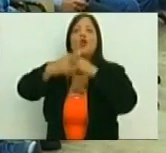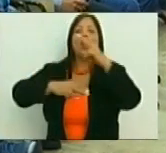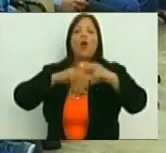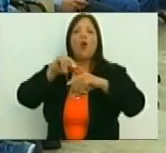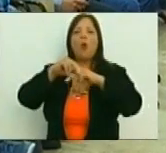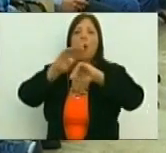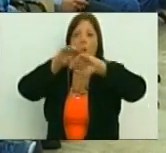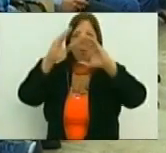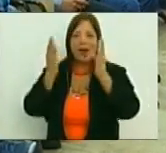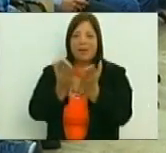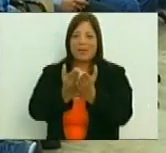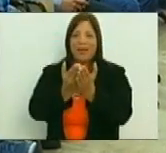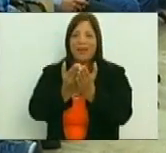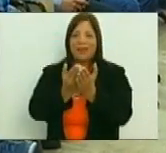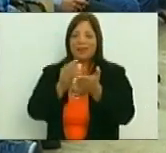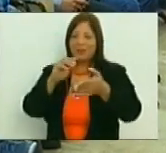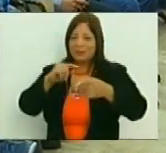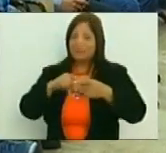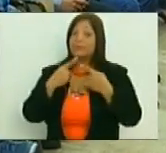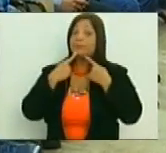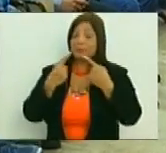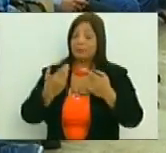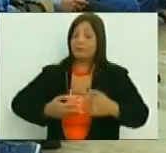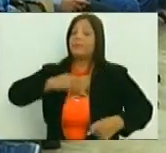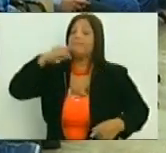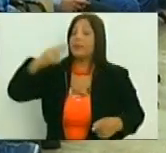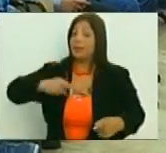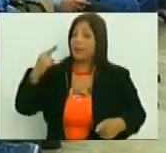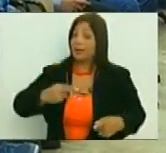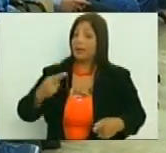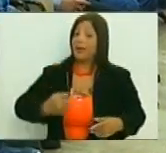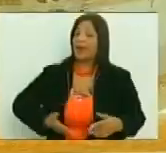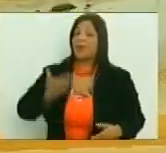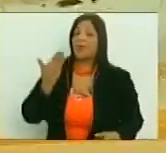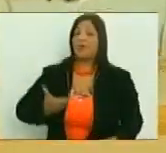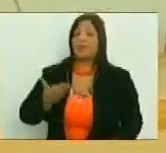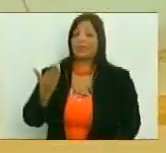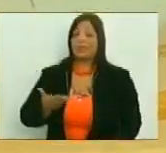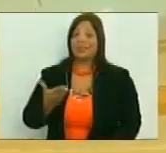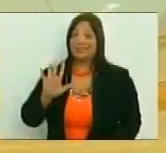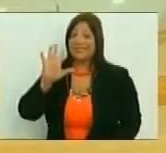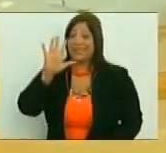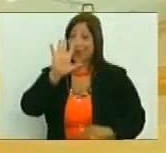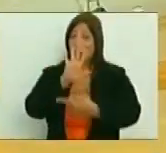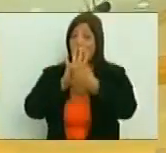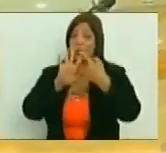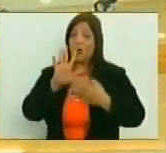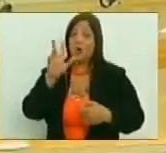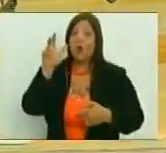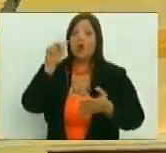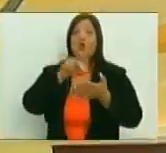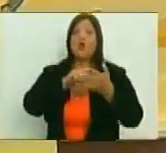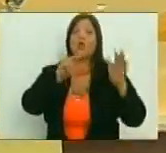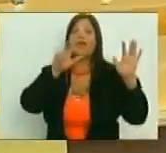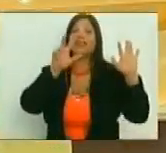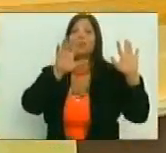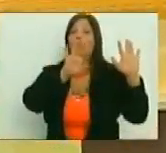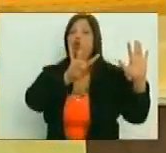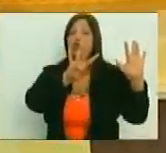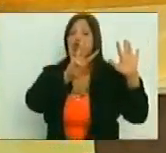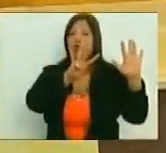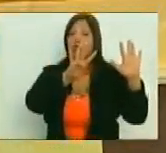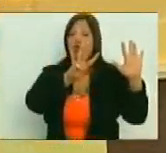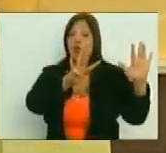humanidad es porque realmente ese es un hecho muy importante en el 93 y el 94